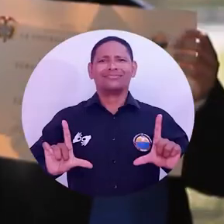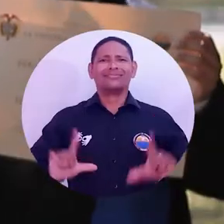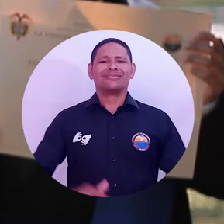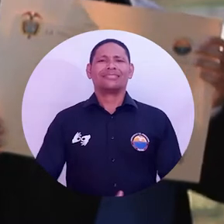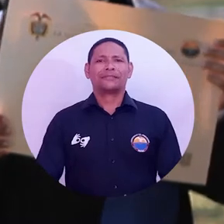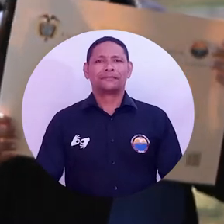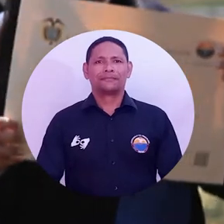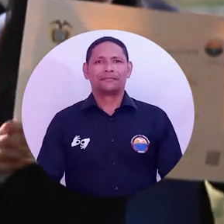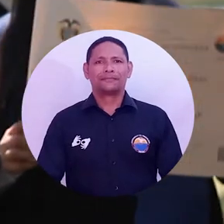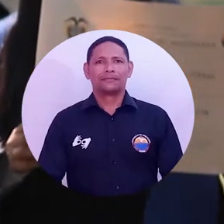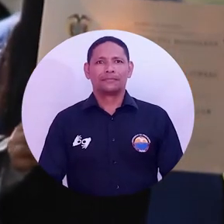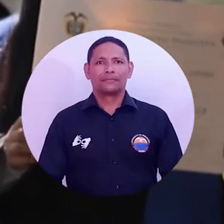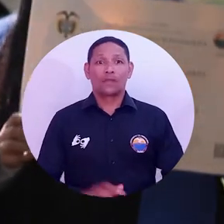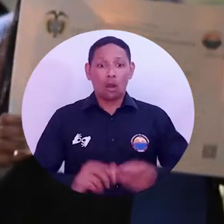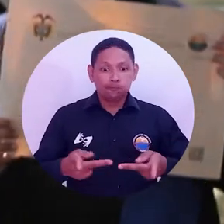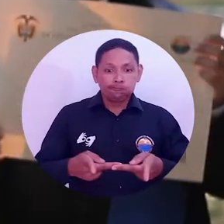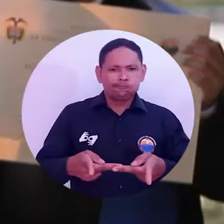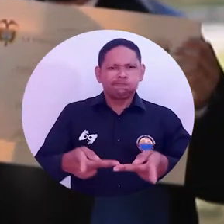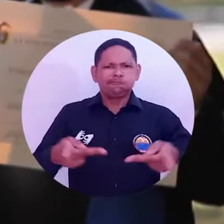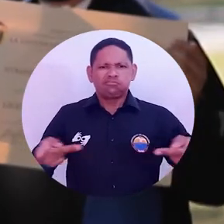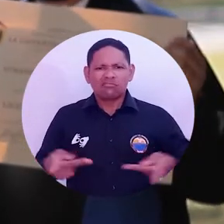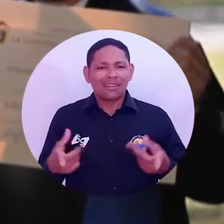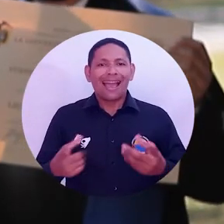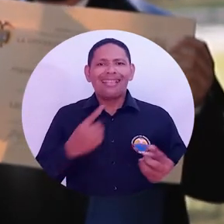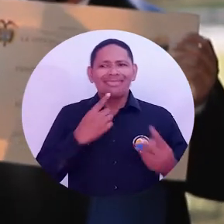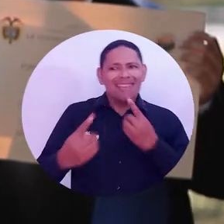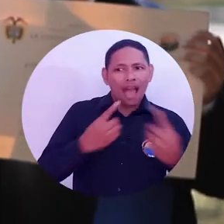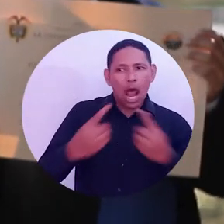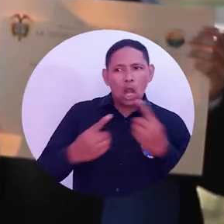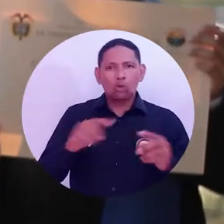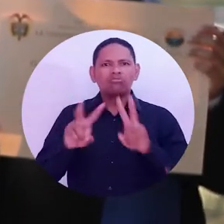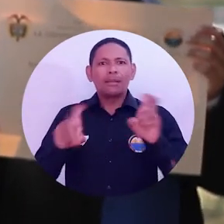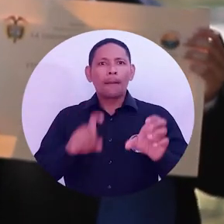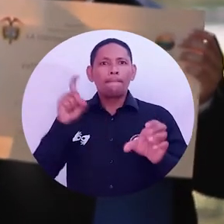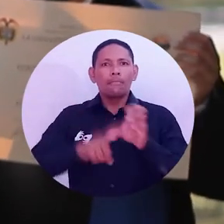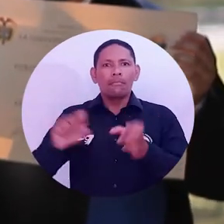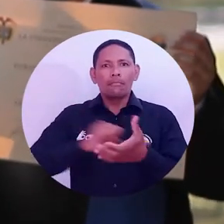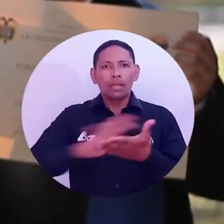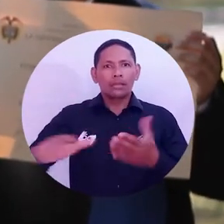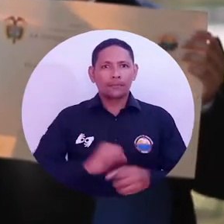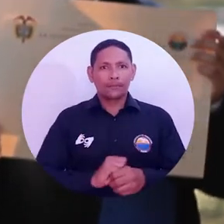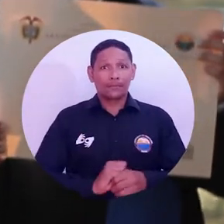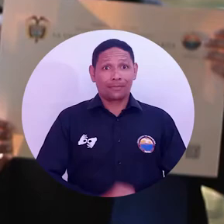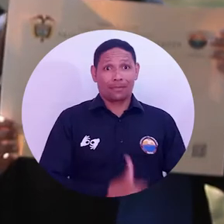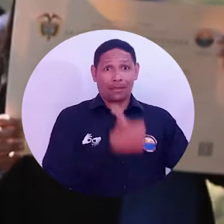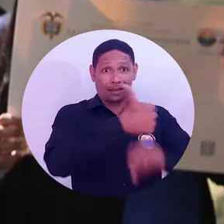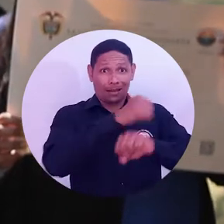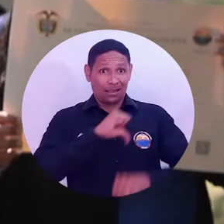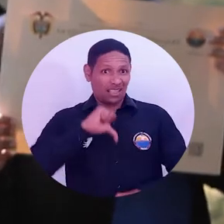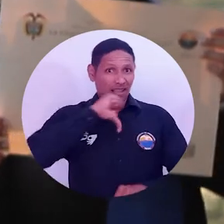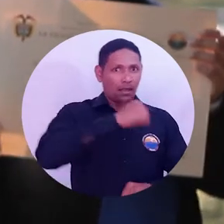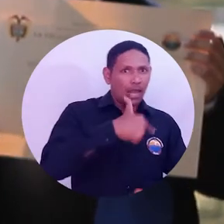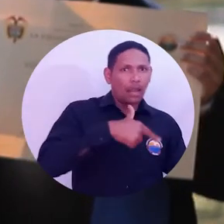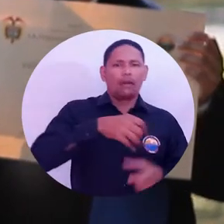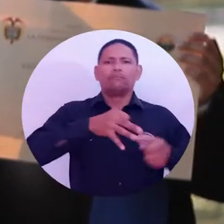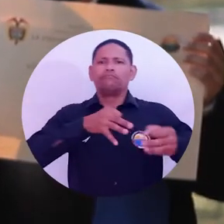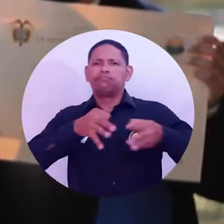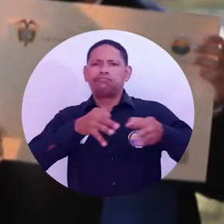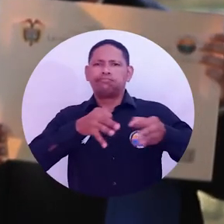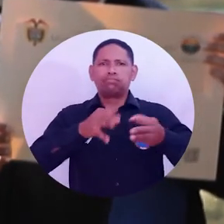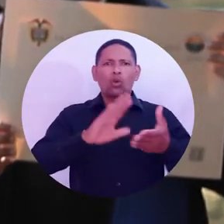A través del espacio denominado Diálogos sobre Matrícula Cero, el rector Pablo Vera Salazar explicó a la comunidad